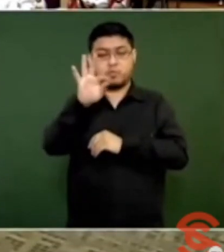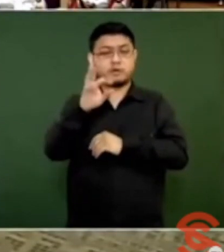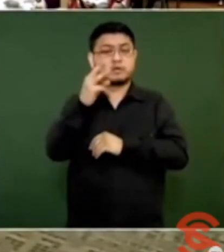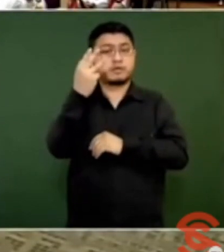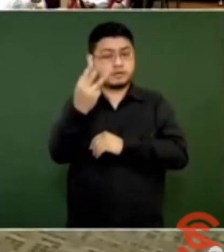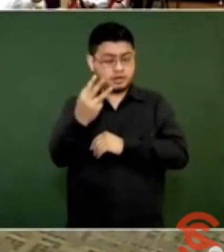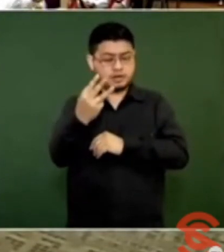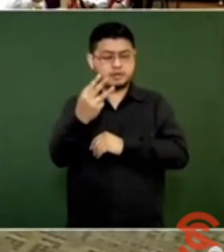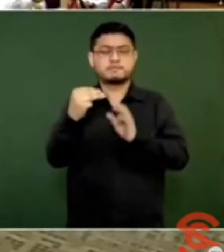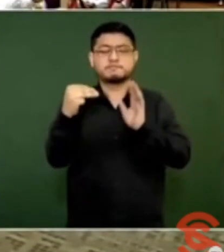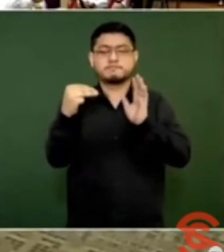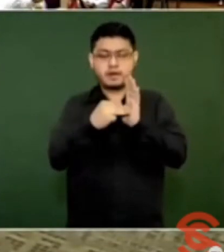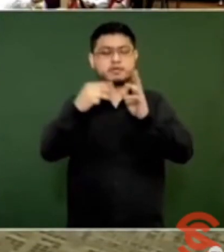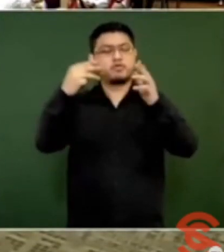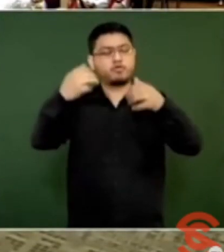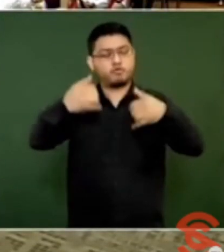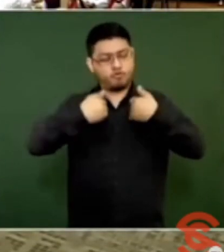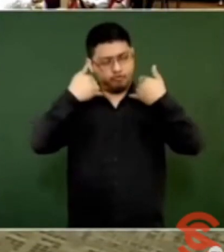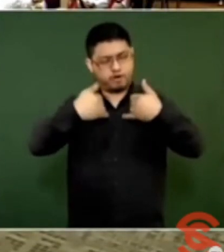muchachas y muchachos.